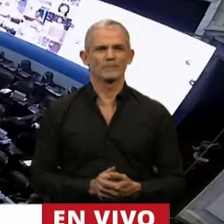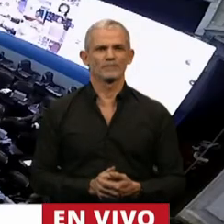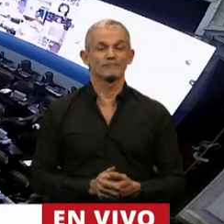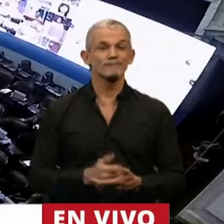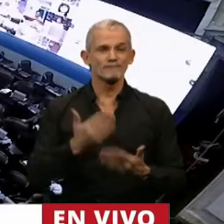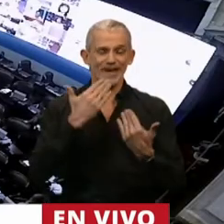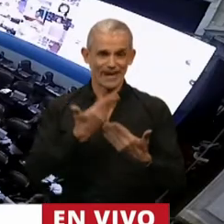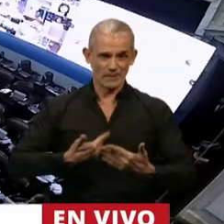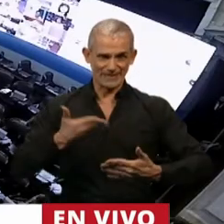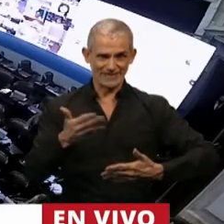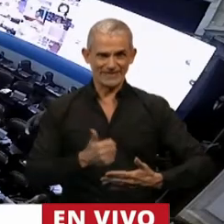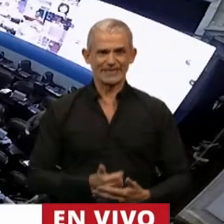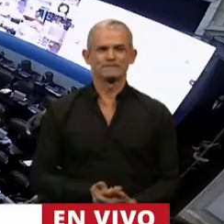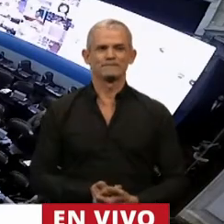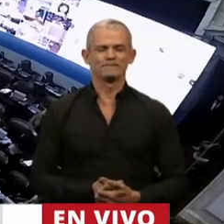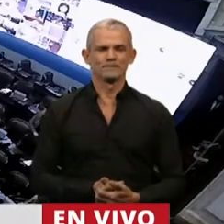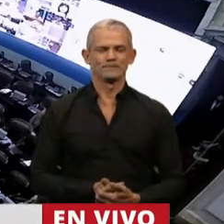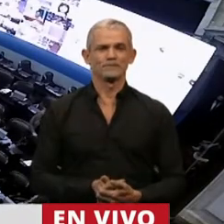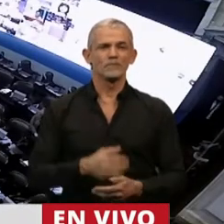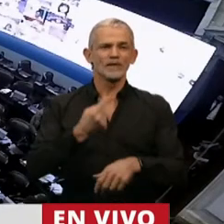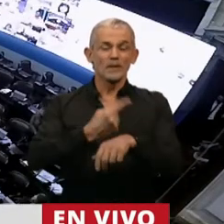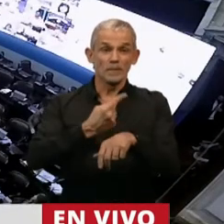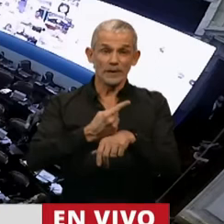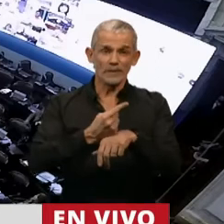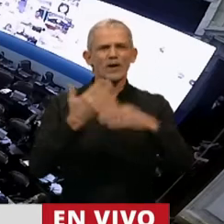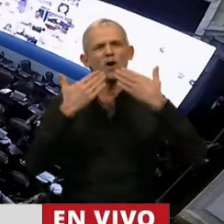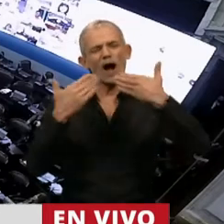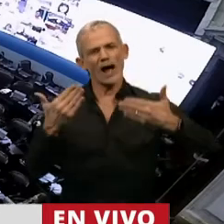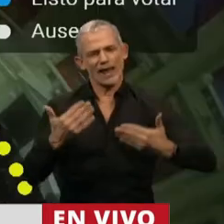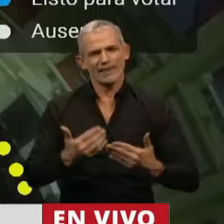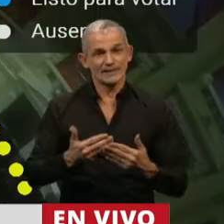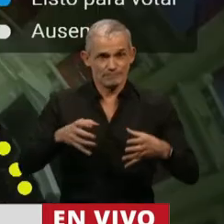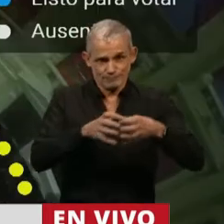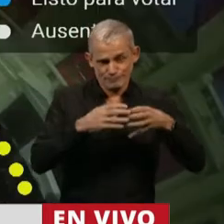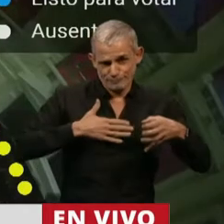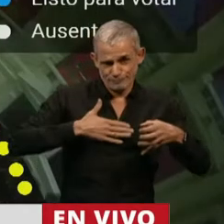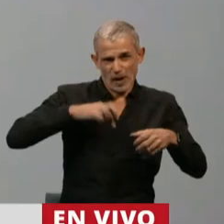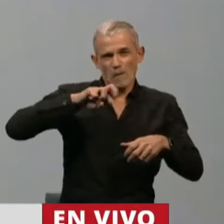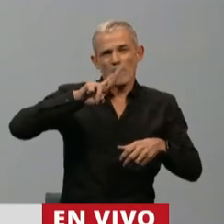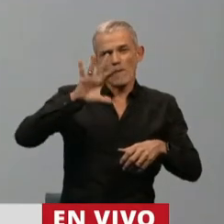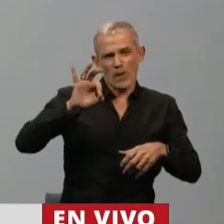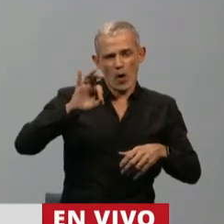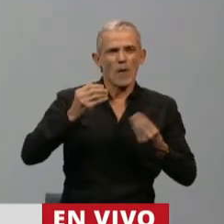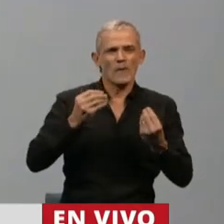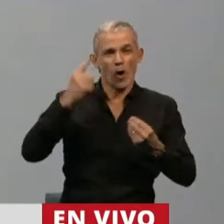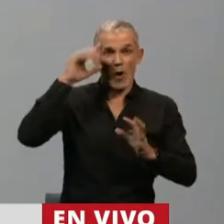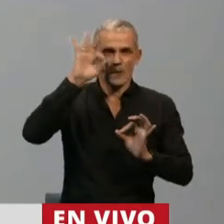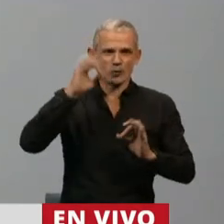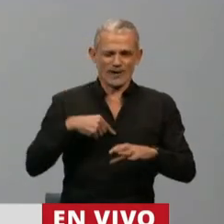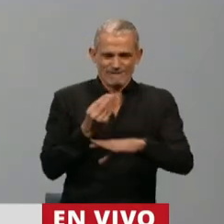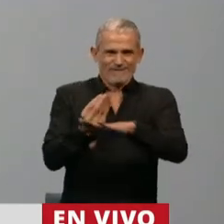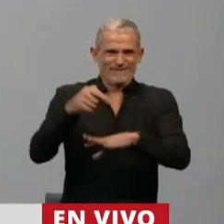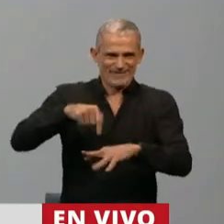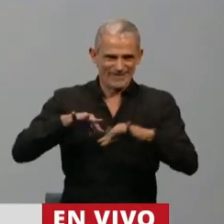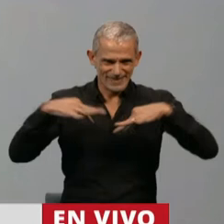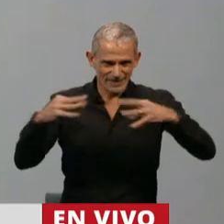Gracias, Presidenta. En primer lugar, agradecer a mi bloque, al PRO, por la oportunidad de representarlos en